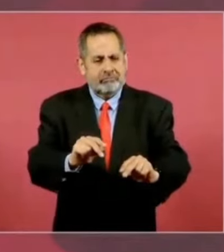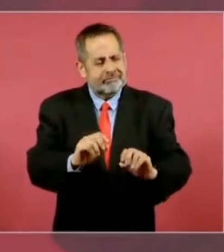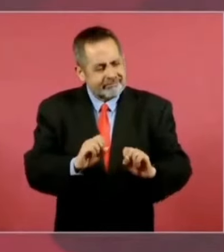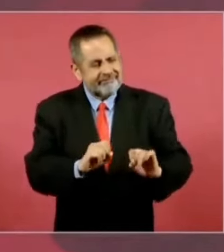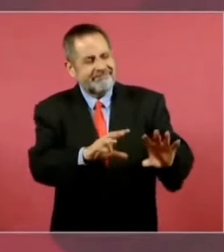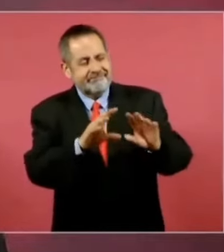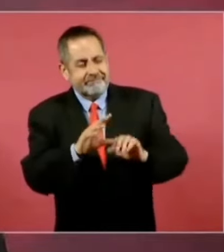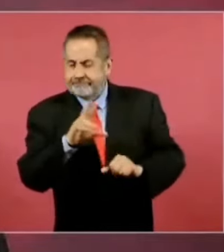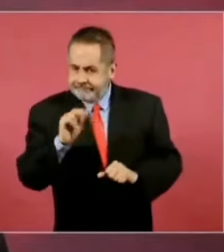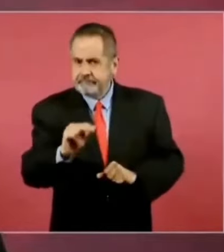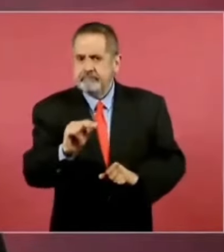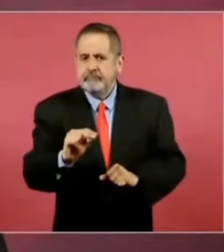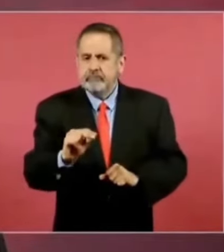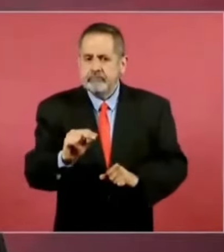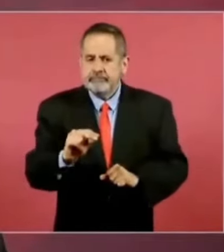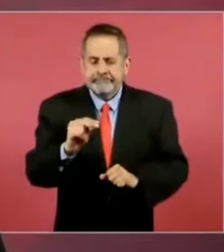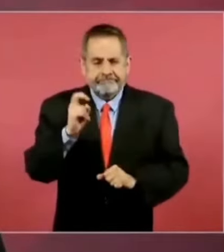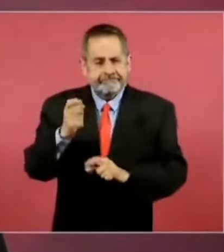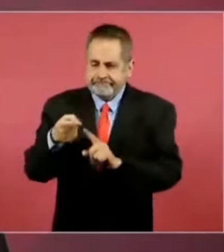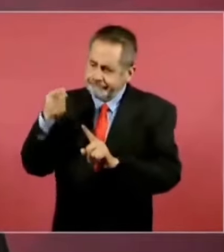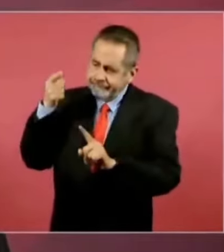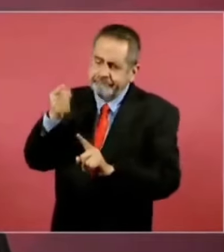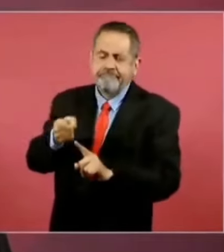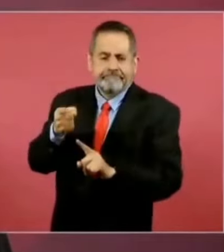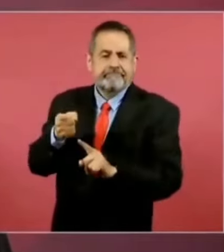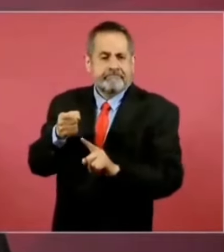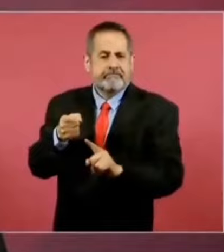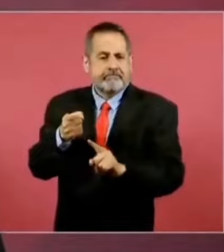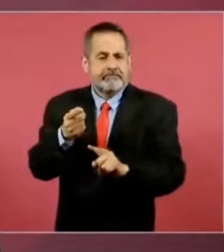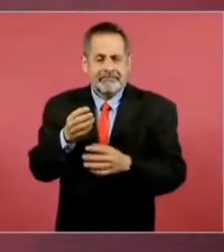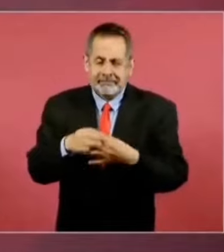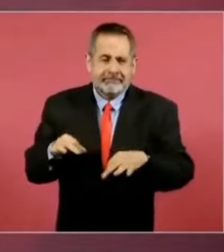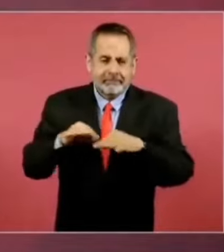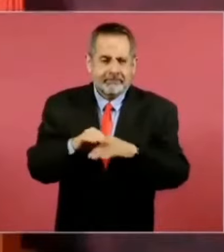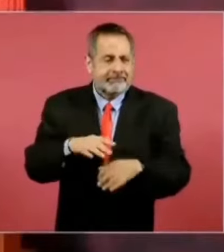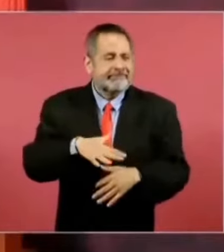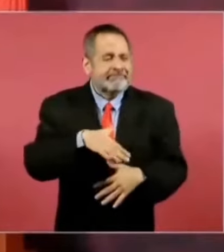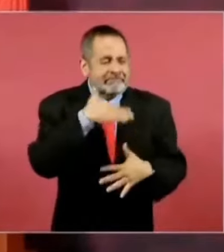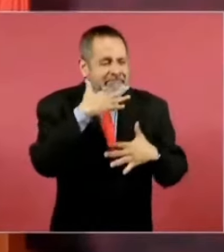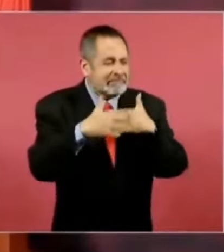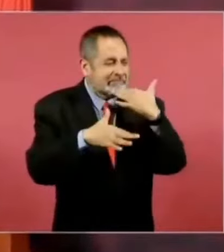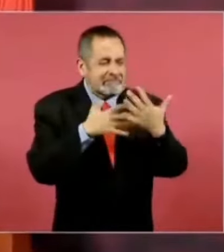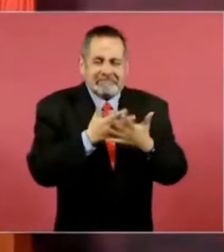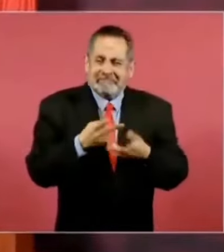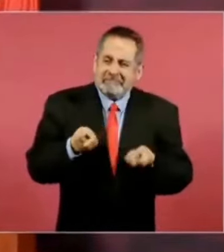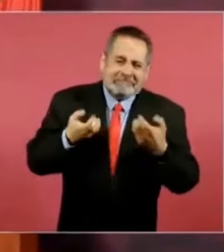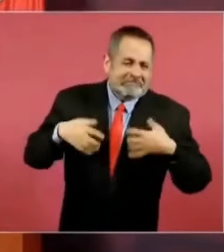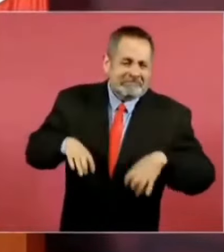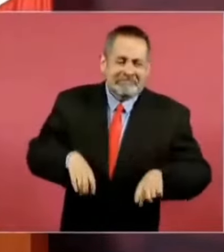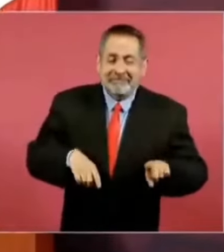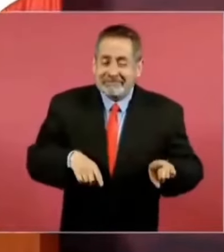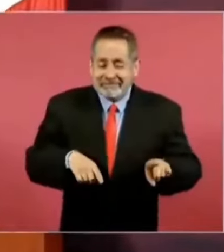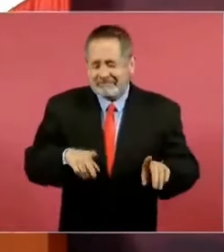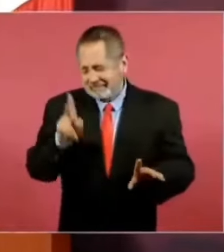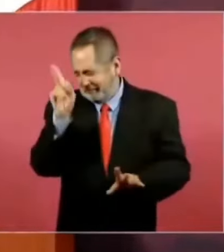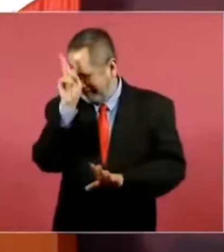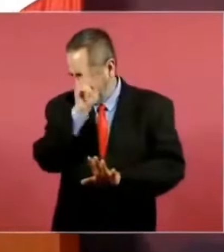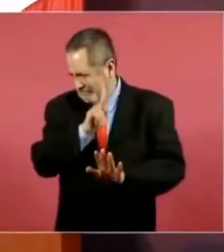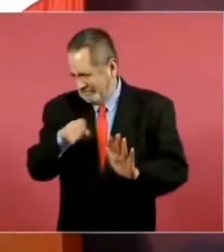es la clave, es que la corrupción acaba con todo.